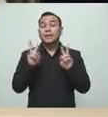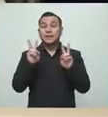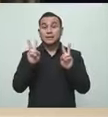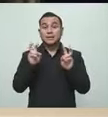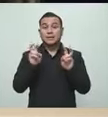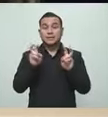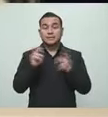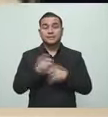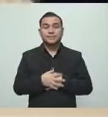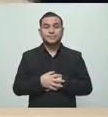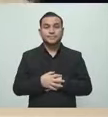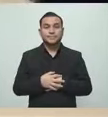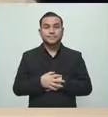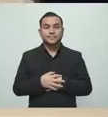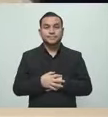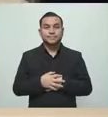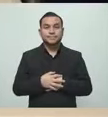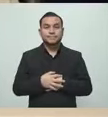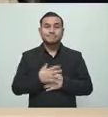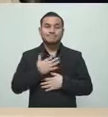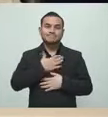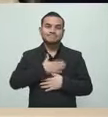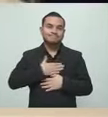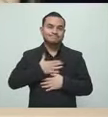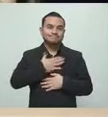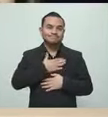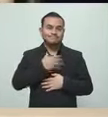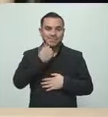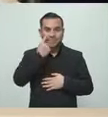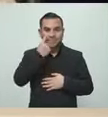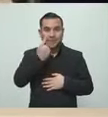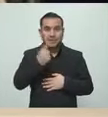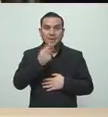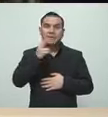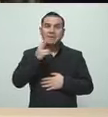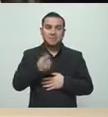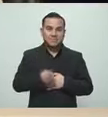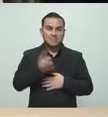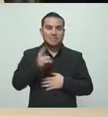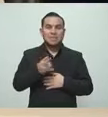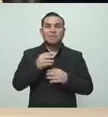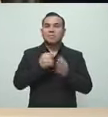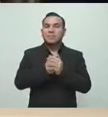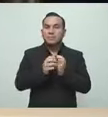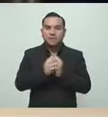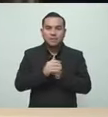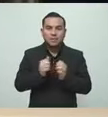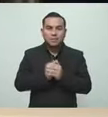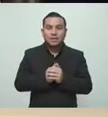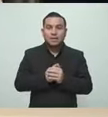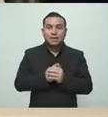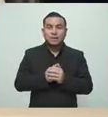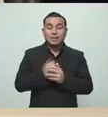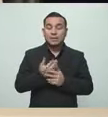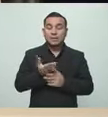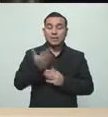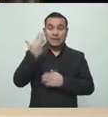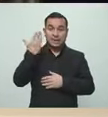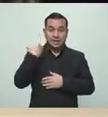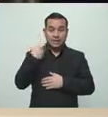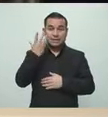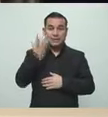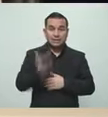lamentamos todavía seguir en esta coyuntura, como hemos venido en estos últimos días.